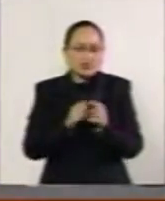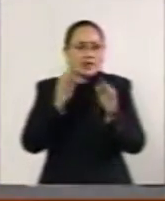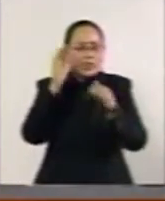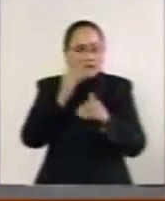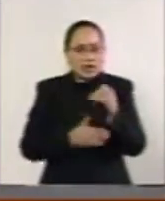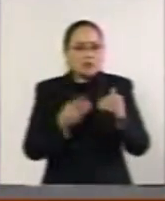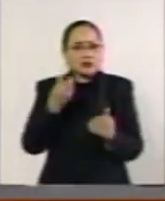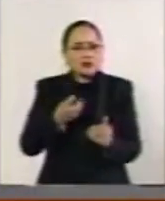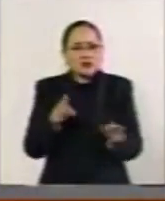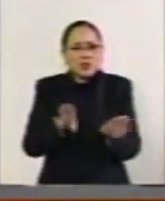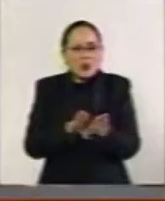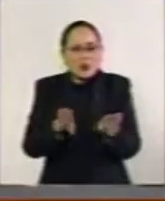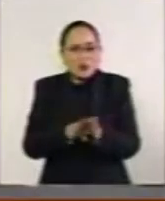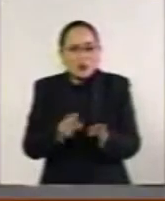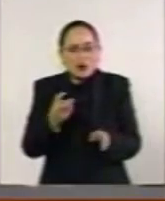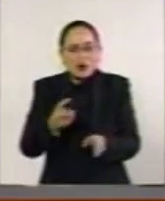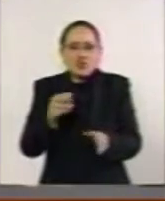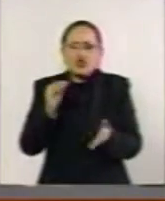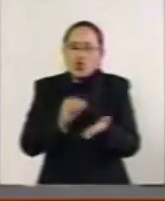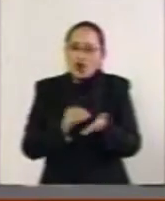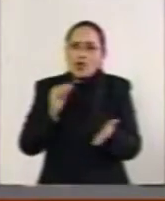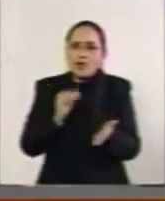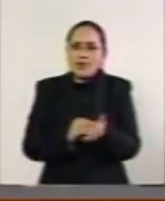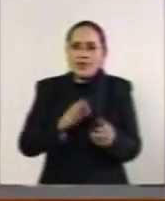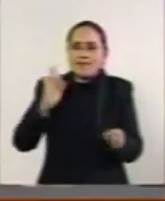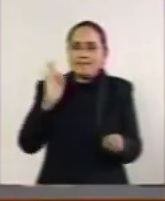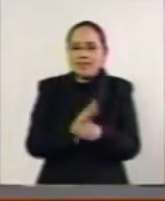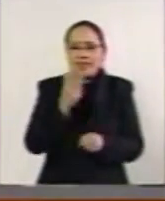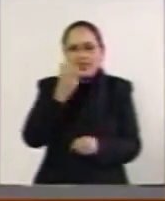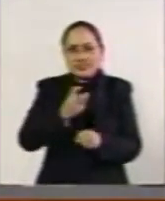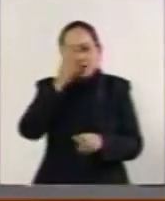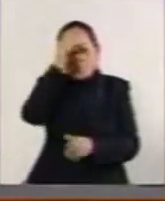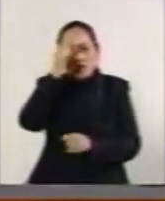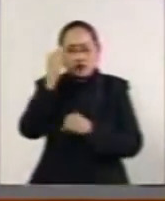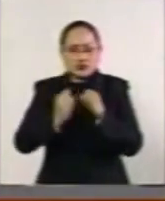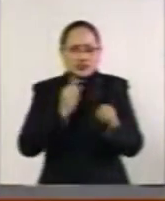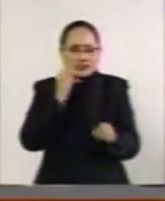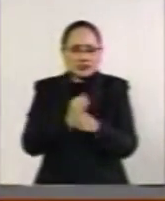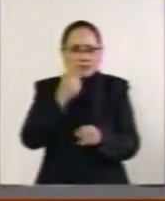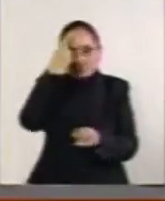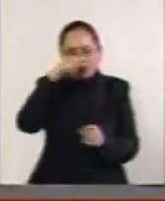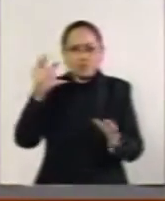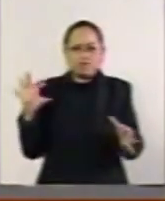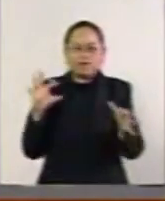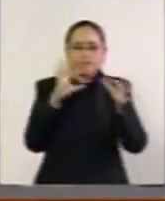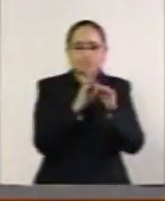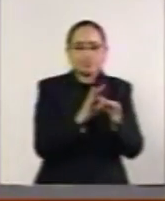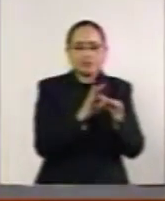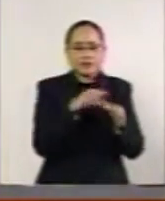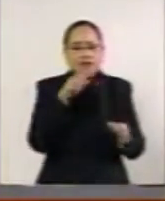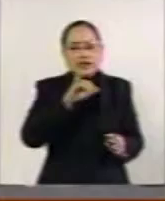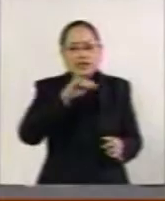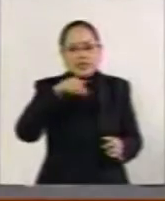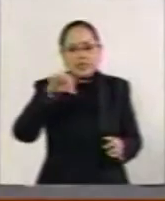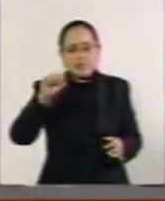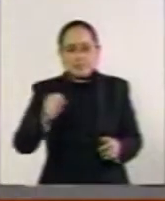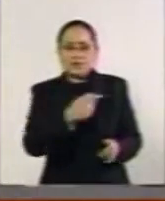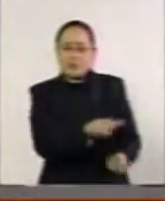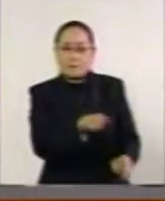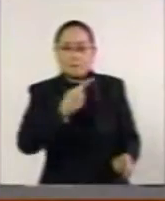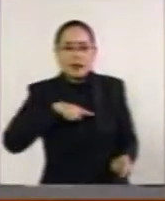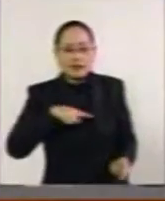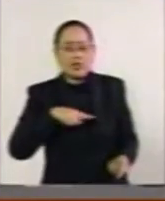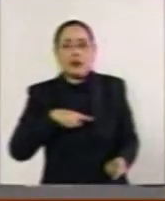es posible que sigamos deteniendo un tratado tan importante en función de lo que el IMSS nos diga.